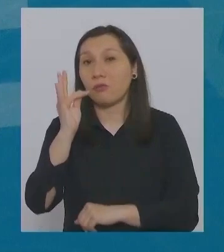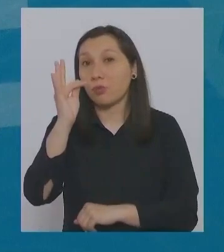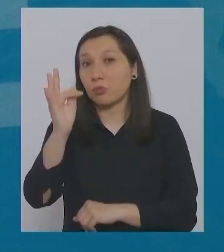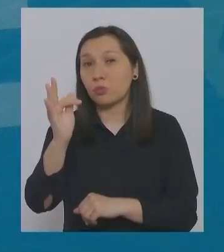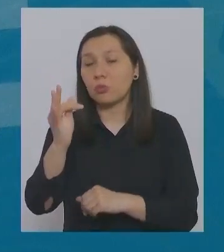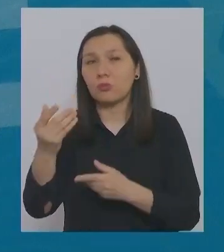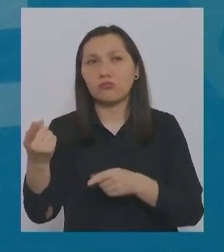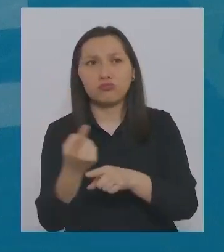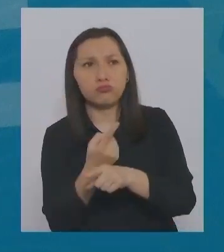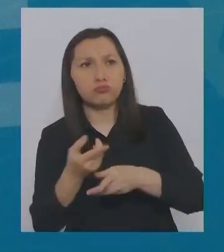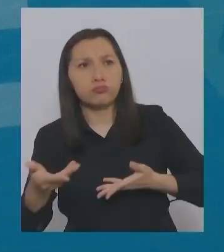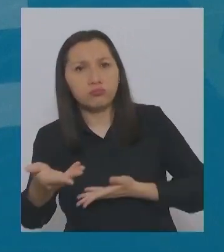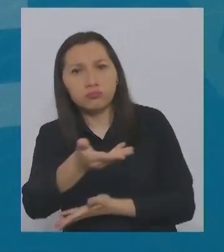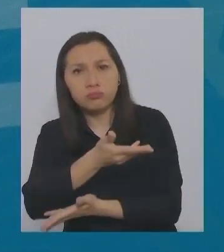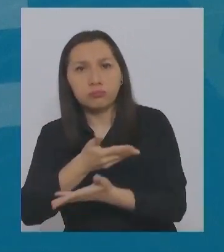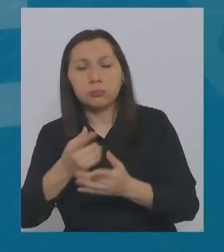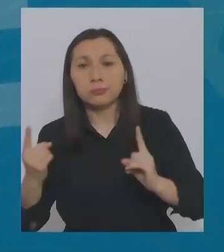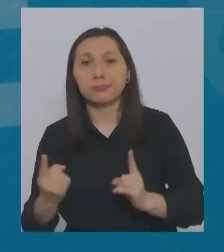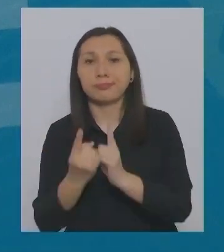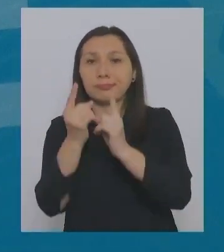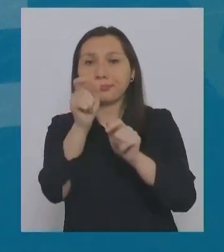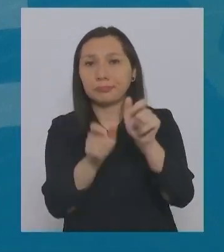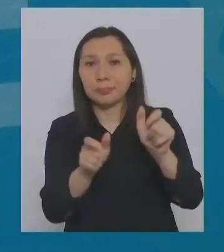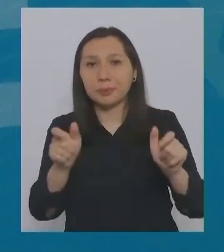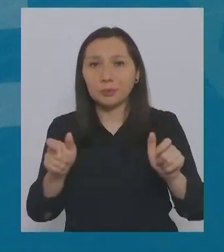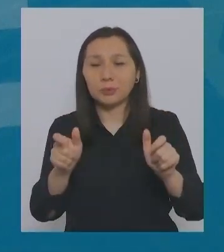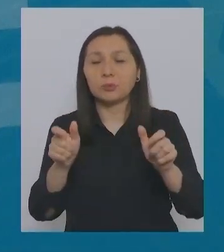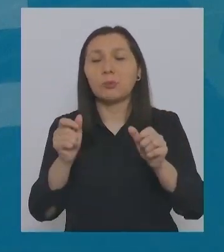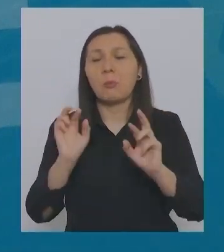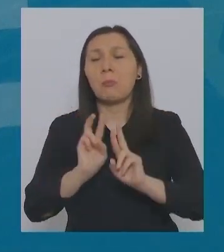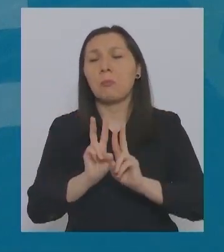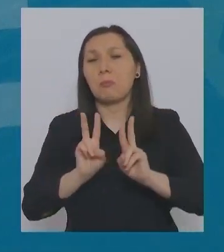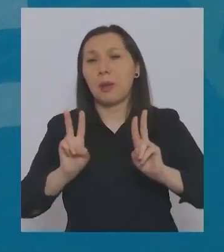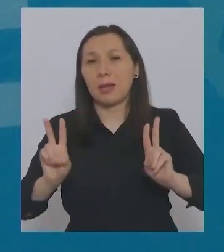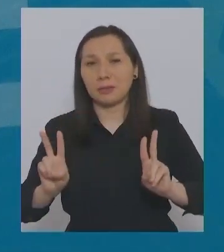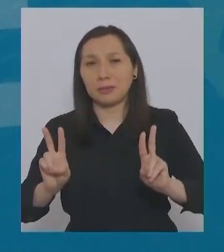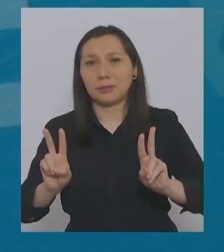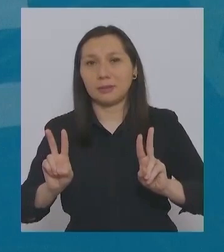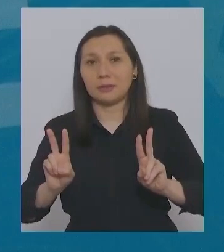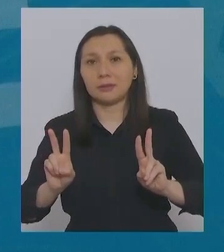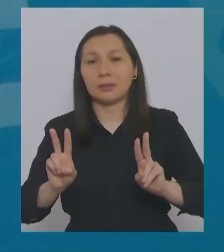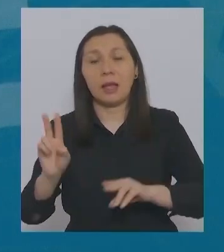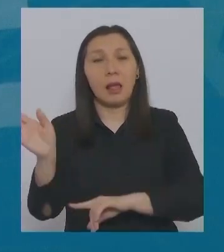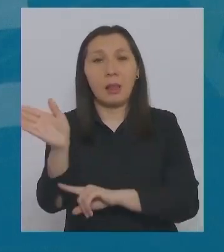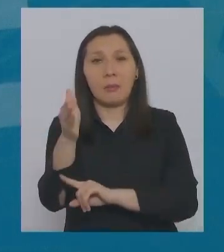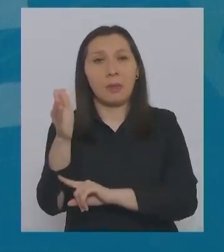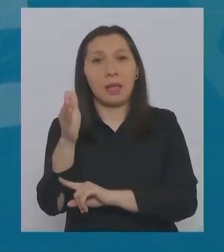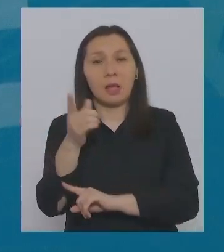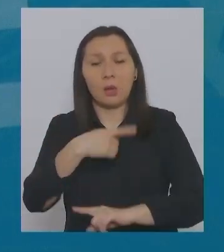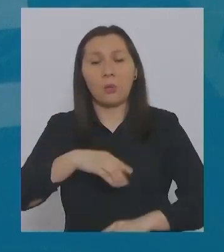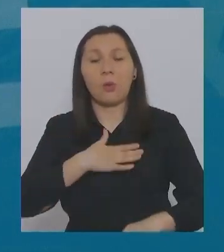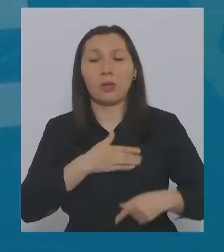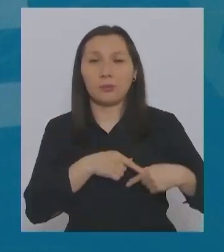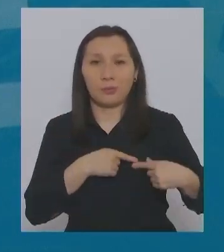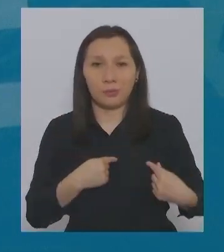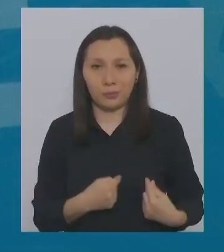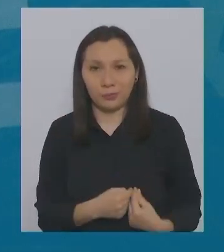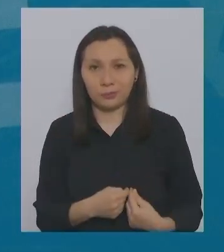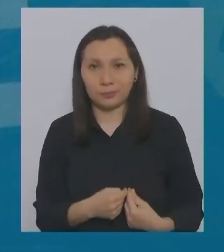traiga diálogo, que traiga encuentro, que traiga paz a la patria y a nuestros corazones.